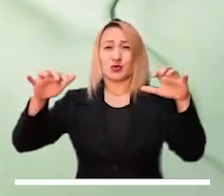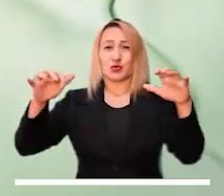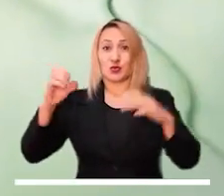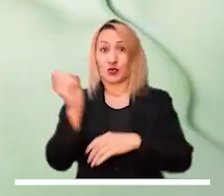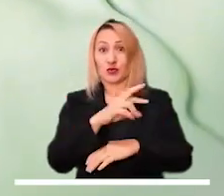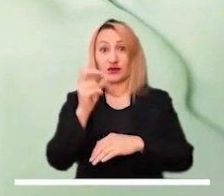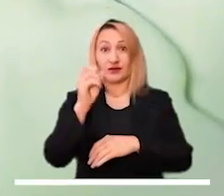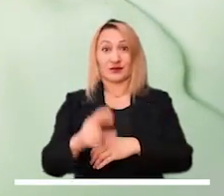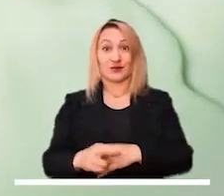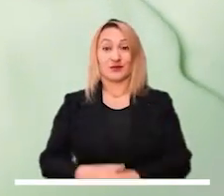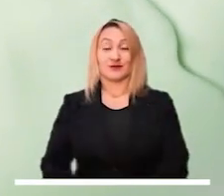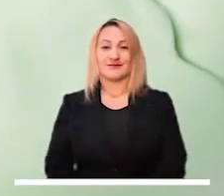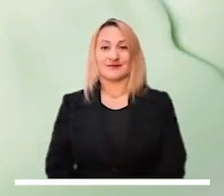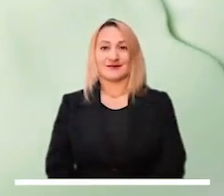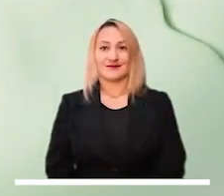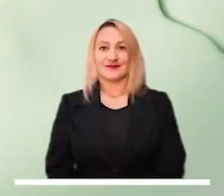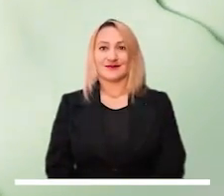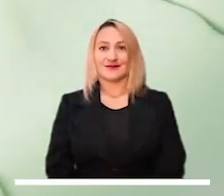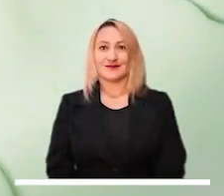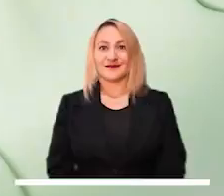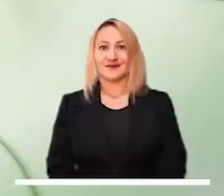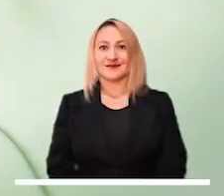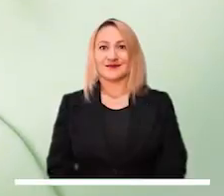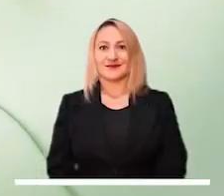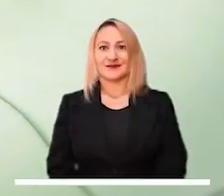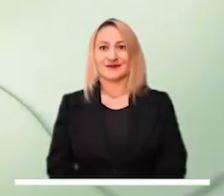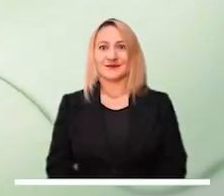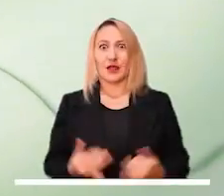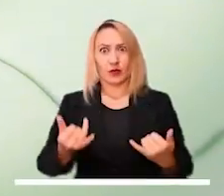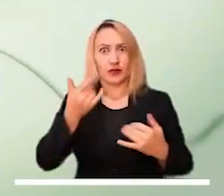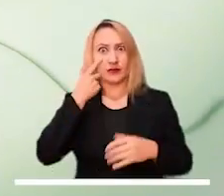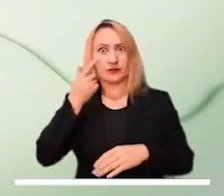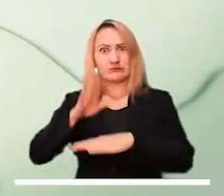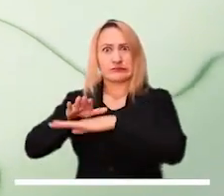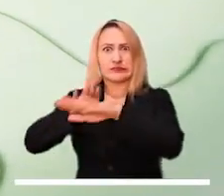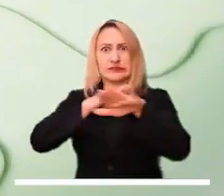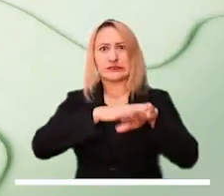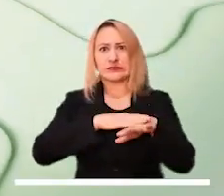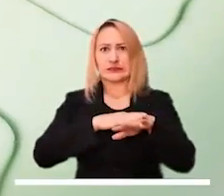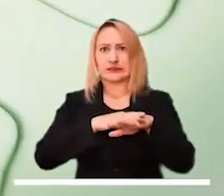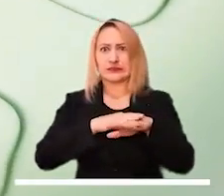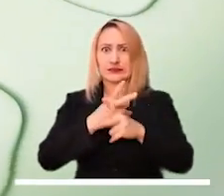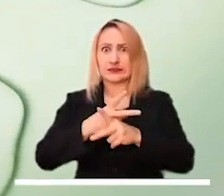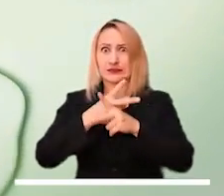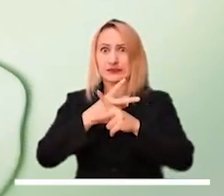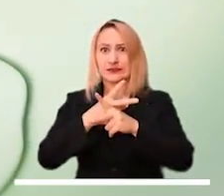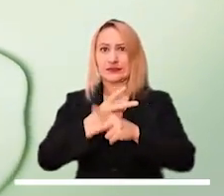Finalizamos este recorrido con la capital del país, donde se advierten algunas lluvias ligeras en el oriente y sur de la ciudad.